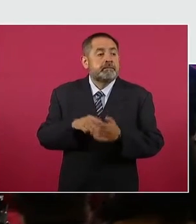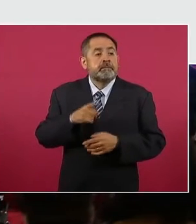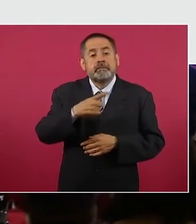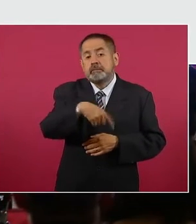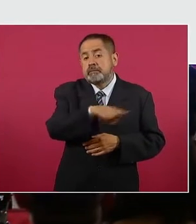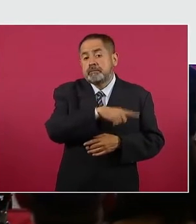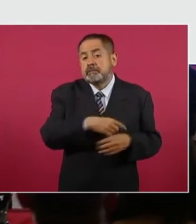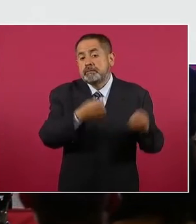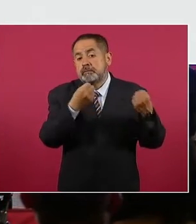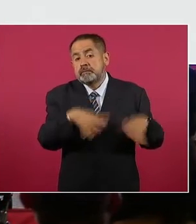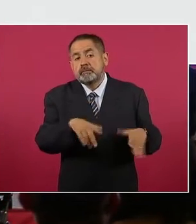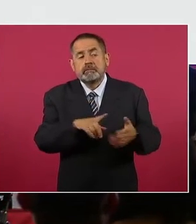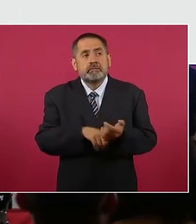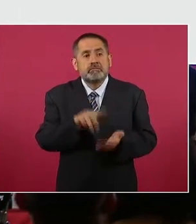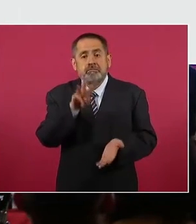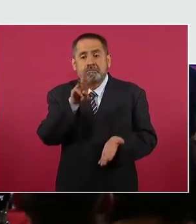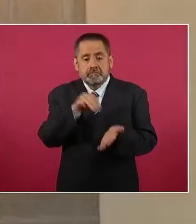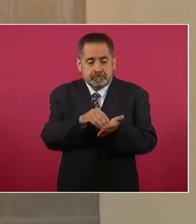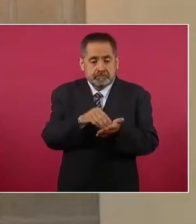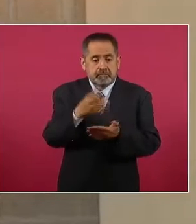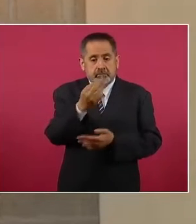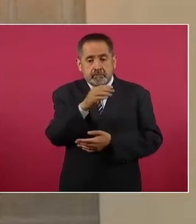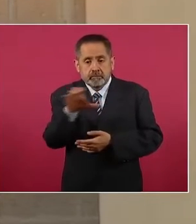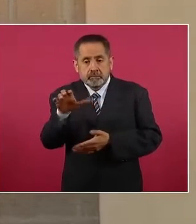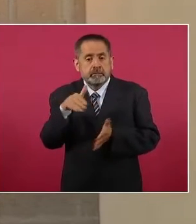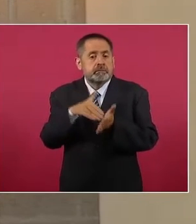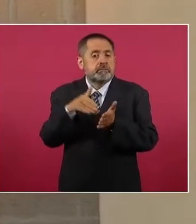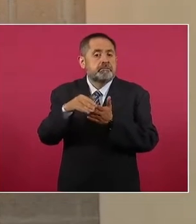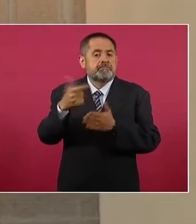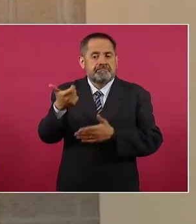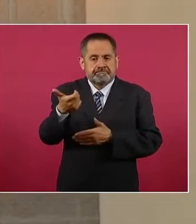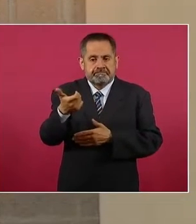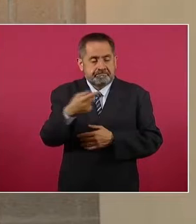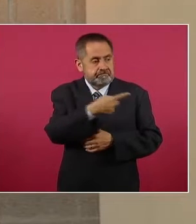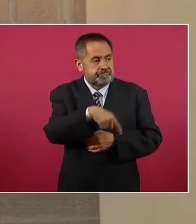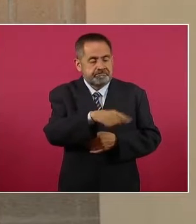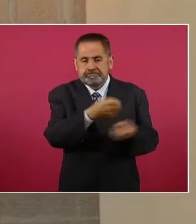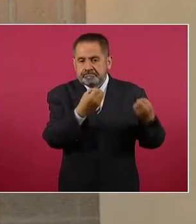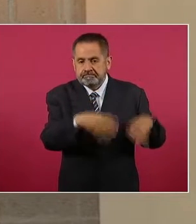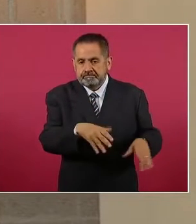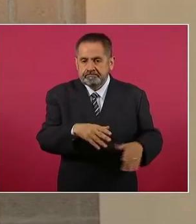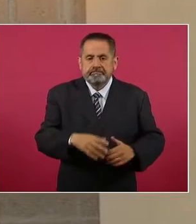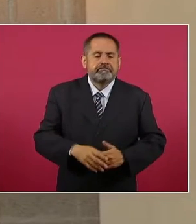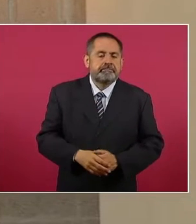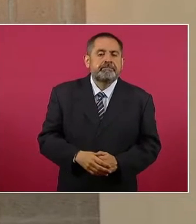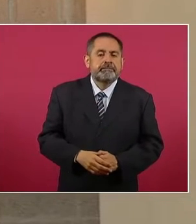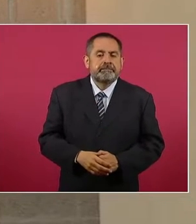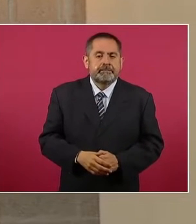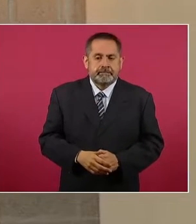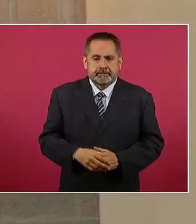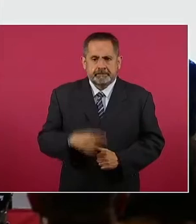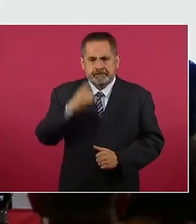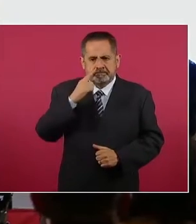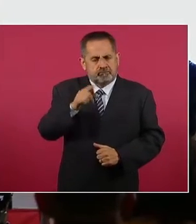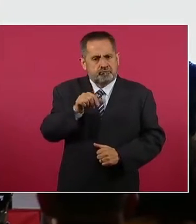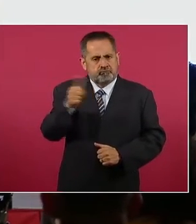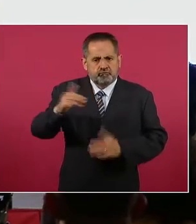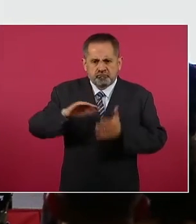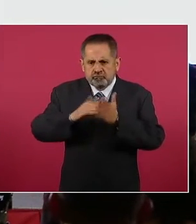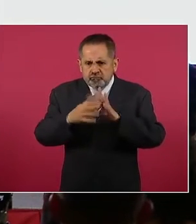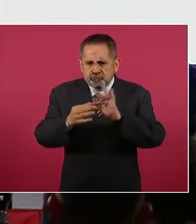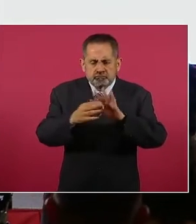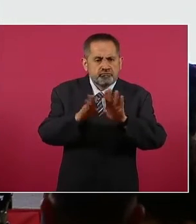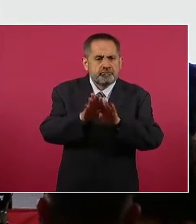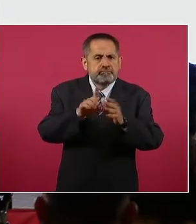más de tres mil 900 millones de pesos. Siguiente. Esta es la otra operación por